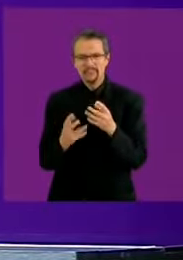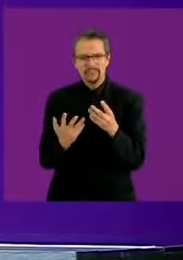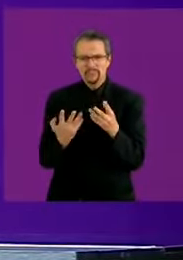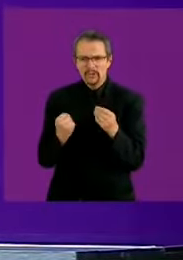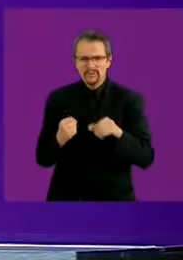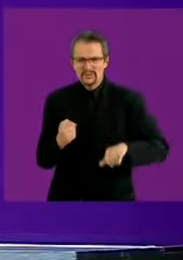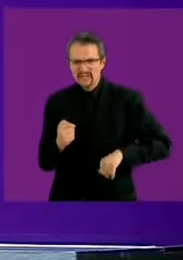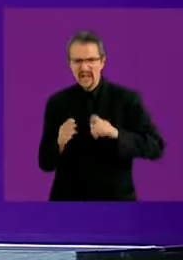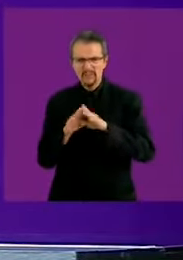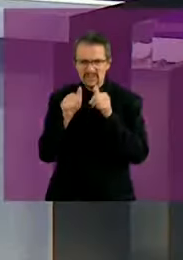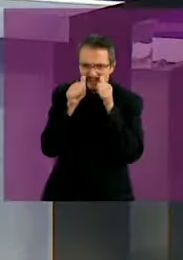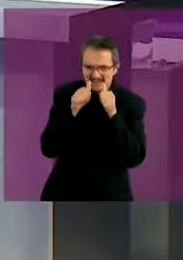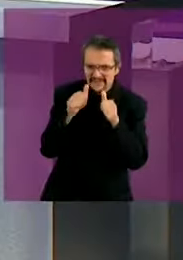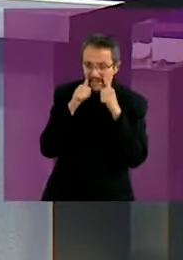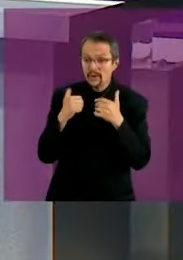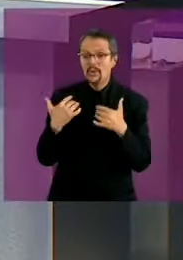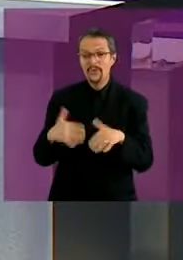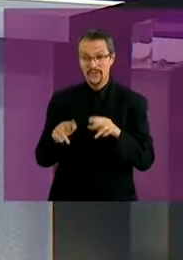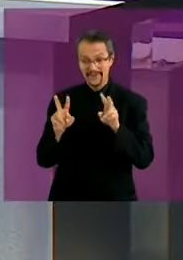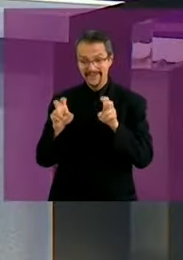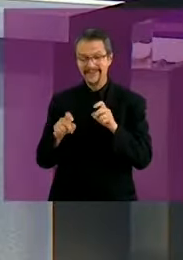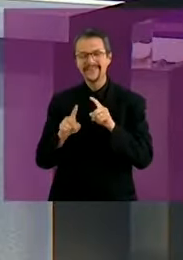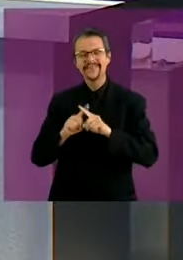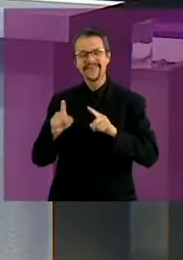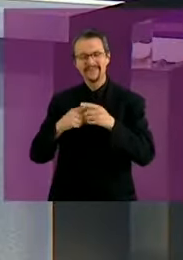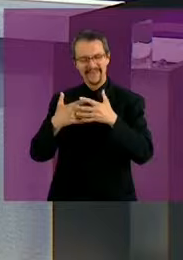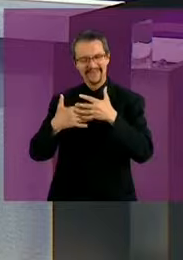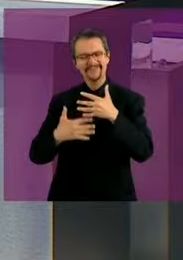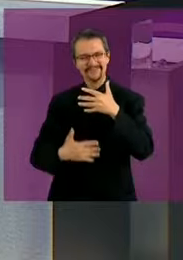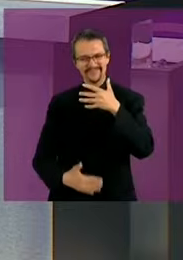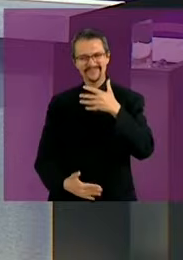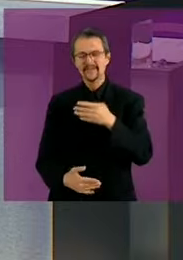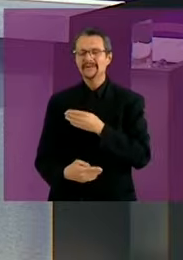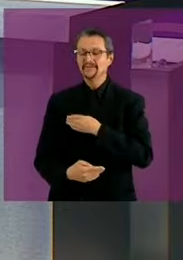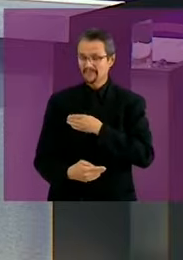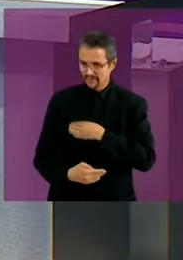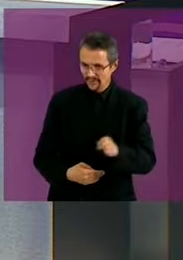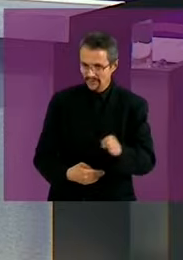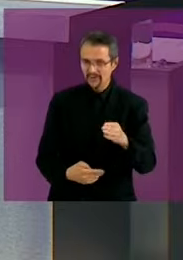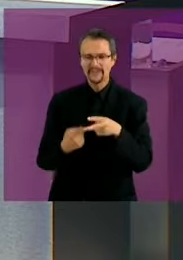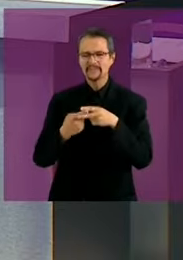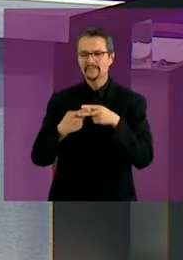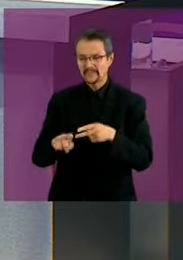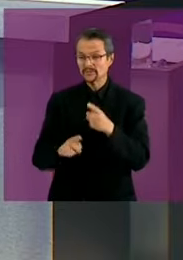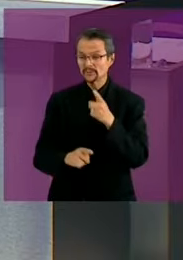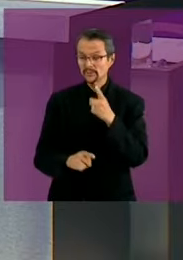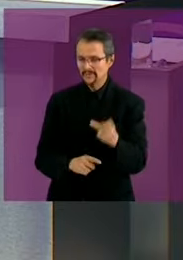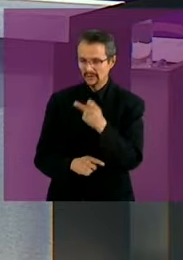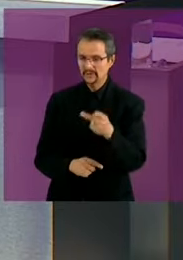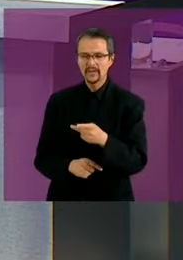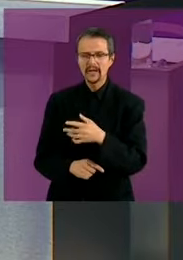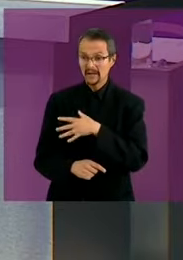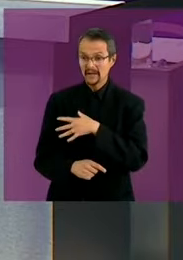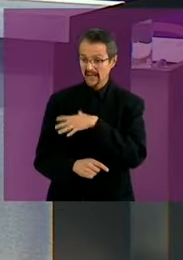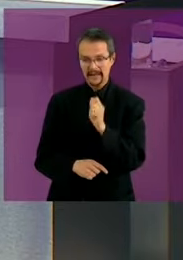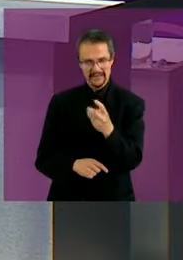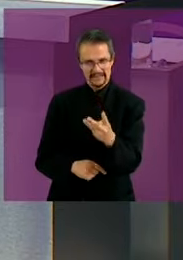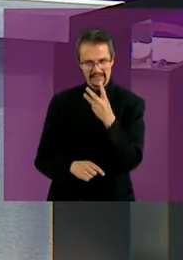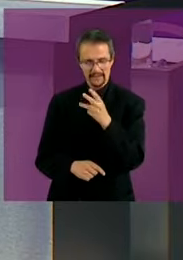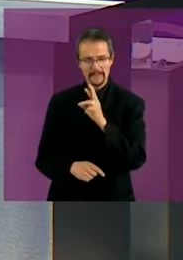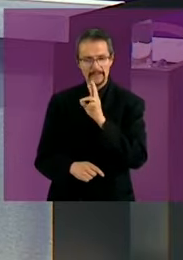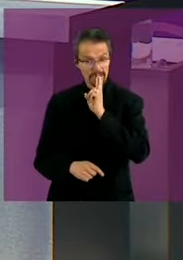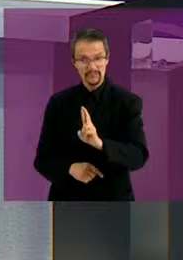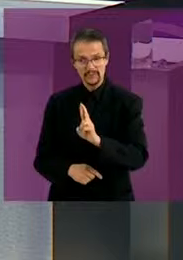amplísimo catálogo de preguntas. Pero bueno, empezamos entonces con la pregunta general. ¿Qué acciones